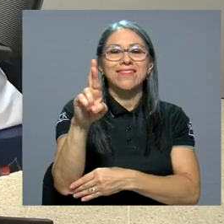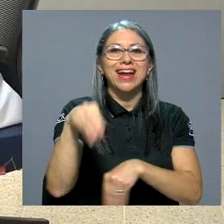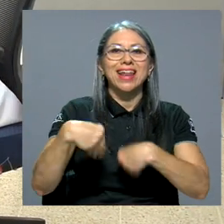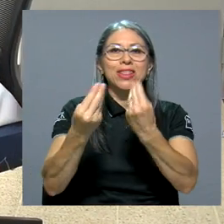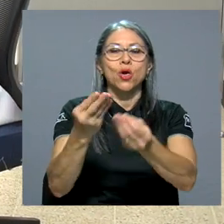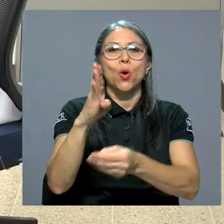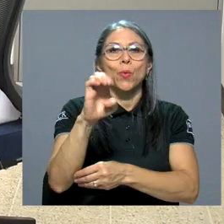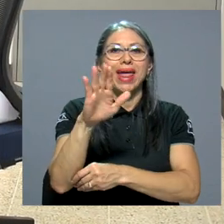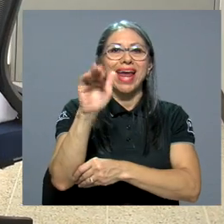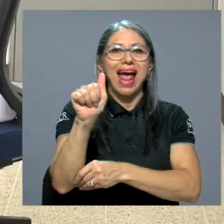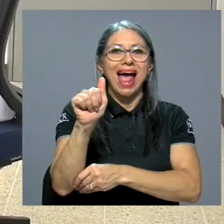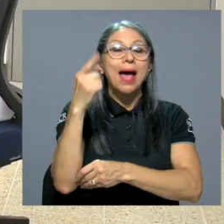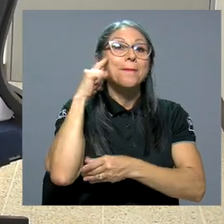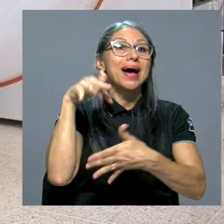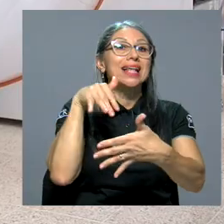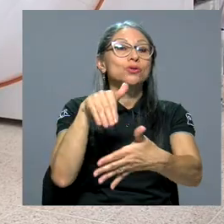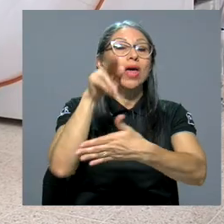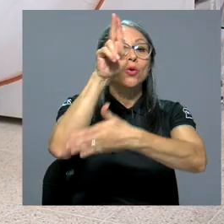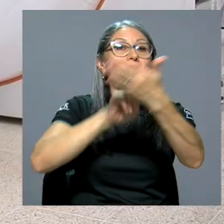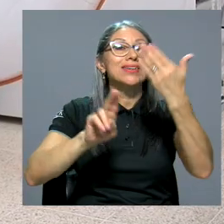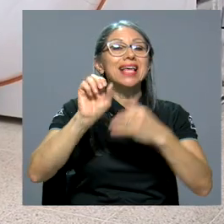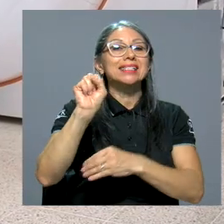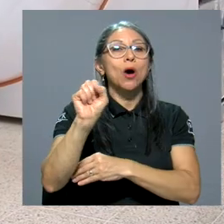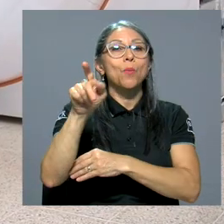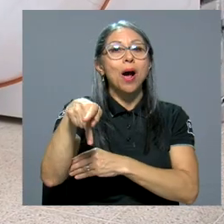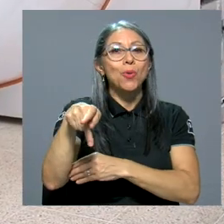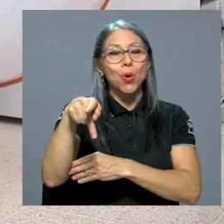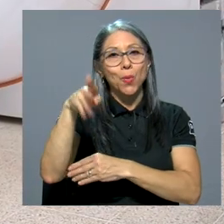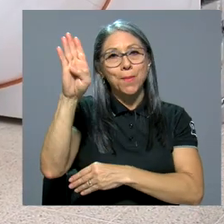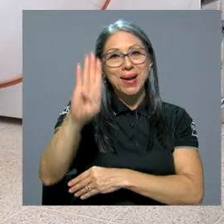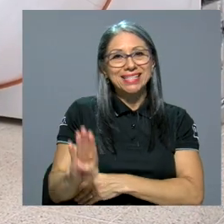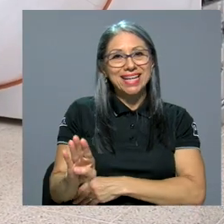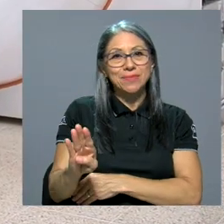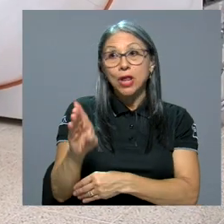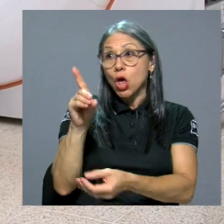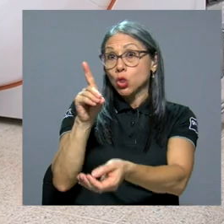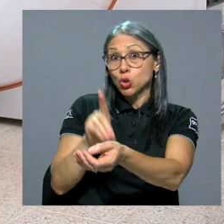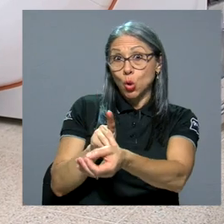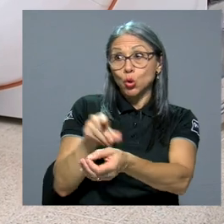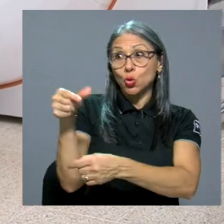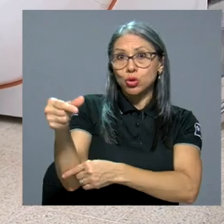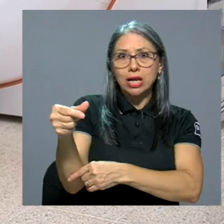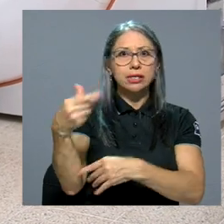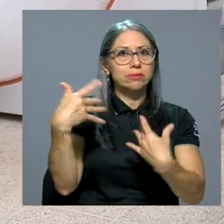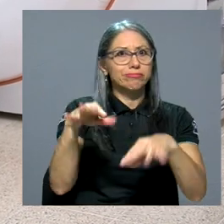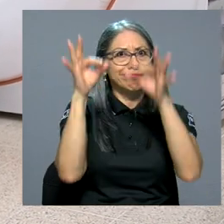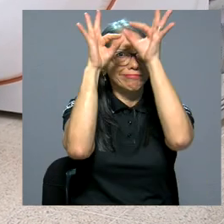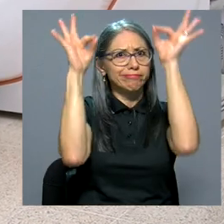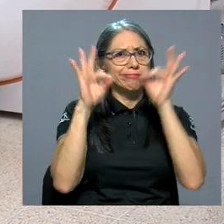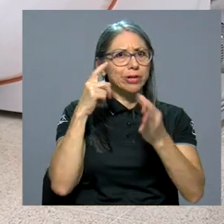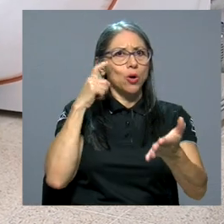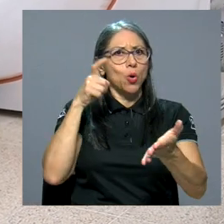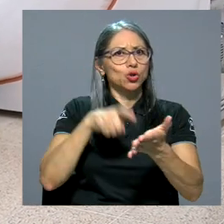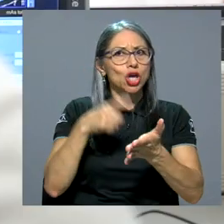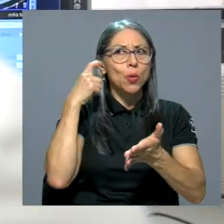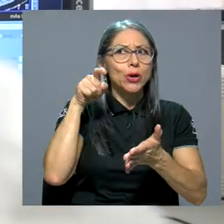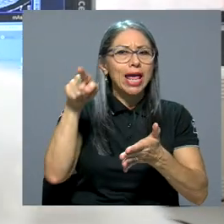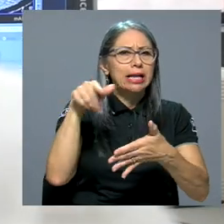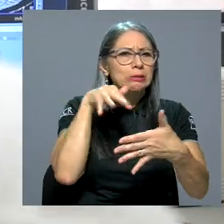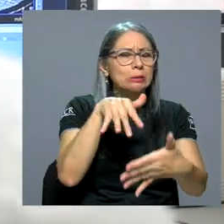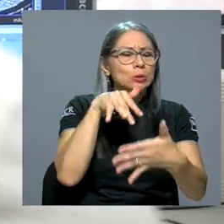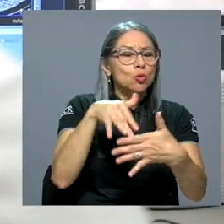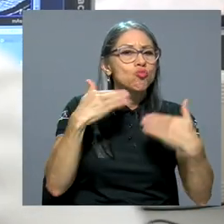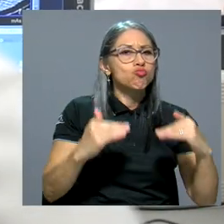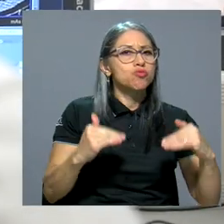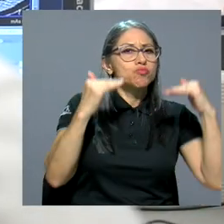la Universidad de Sao Paulo, Brasil. El Dr. Gutiérrez es reconocido por su destacado desempeño académico